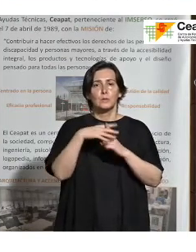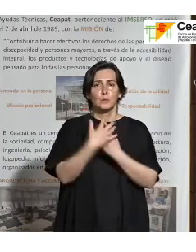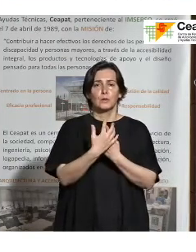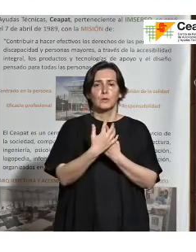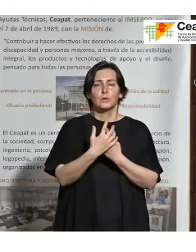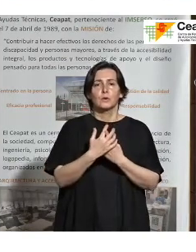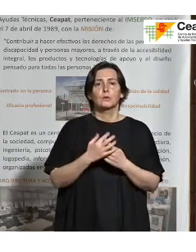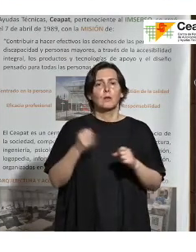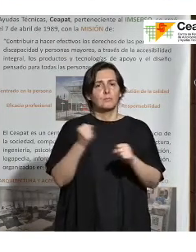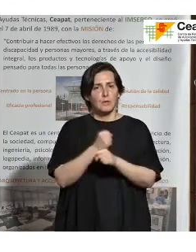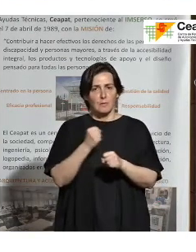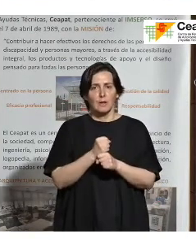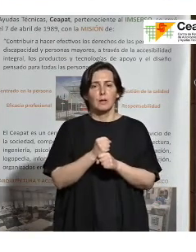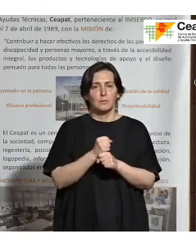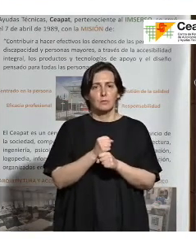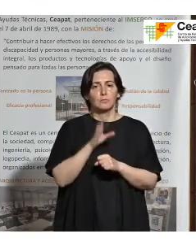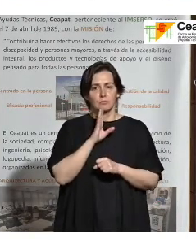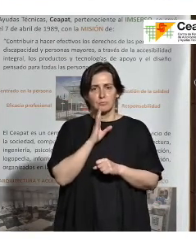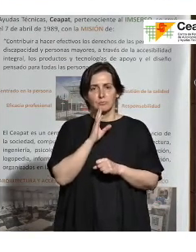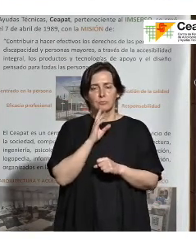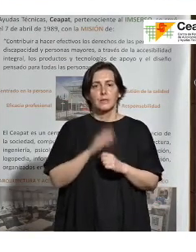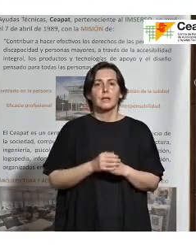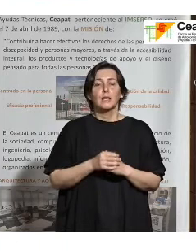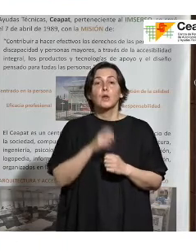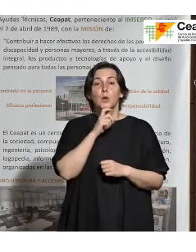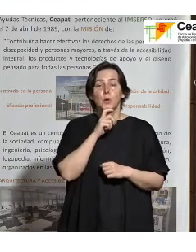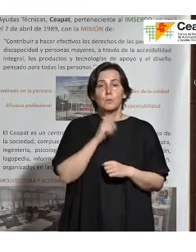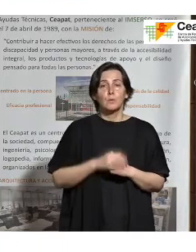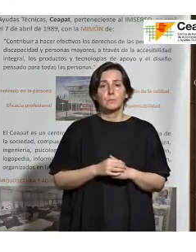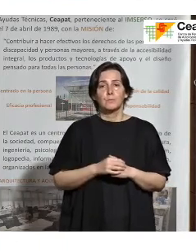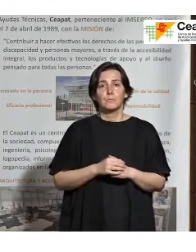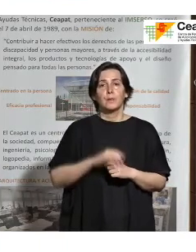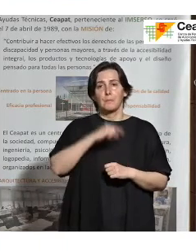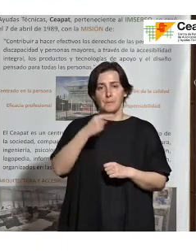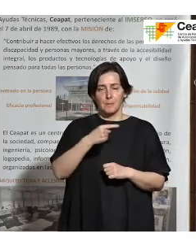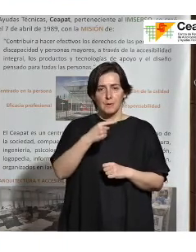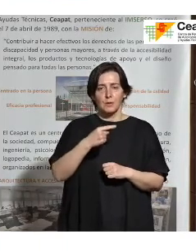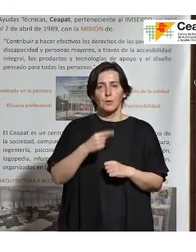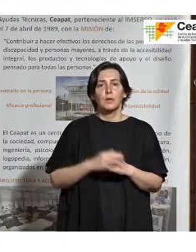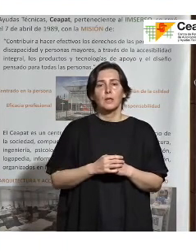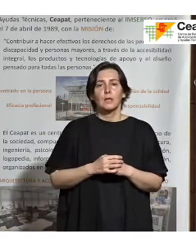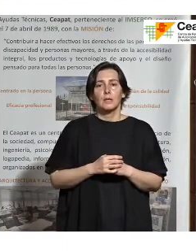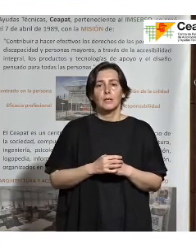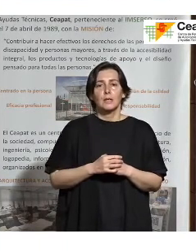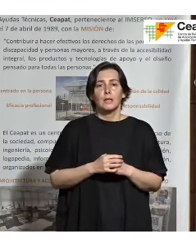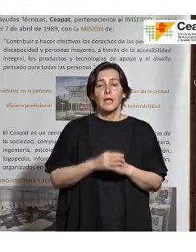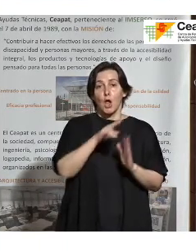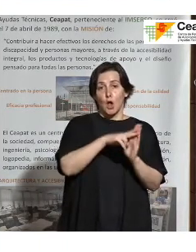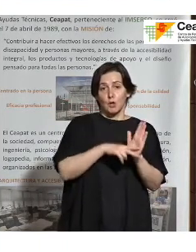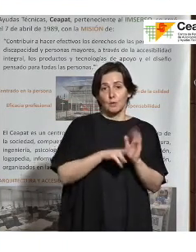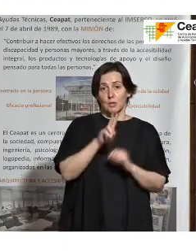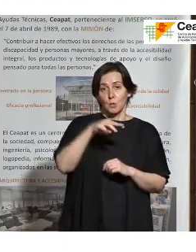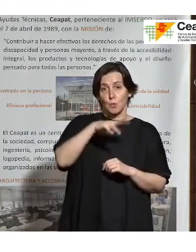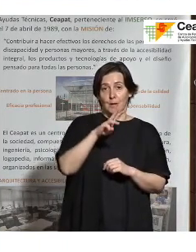pues estamos trabajando ya en todo esto. ¿Cómo lo estamos haciendo? Pues bueno, primero nos hemos hecho con las dos normas UNE para